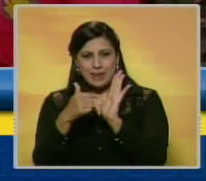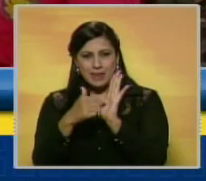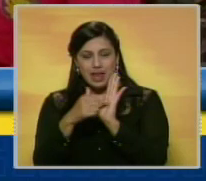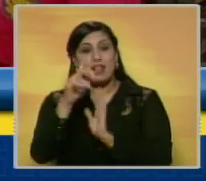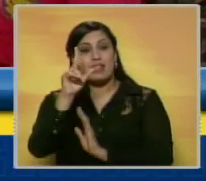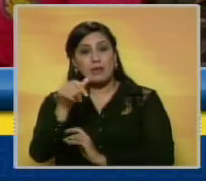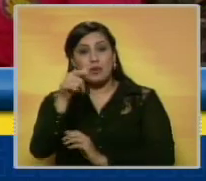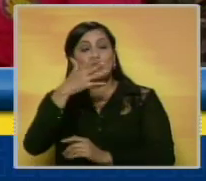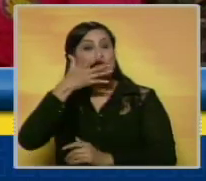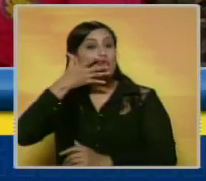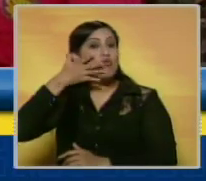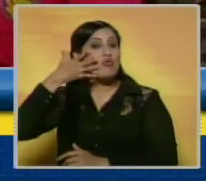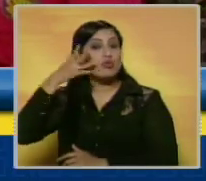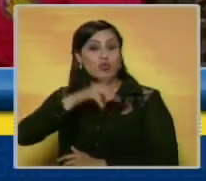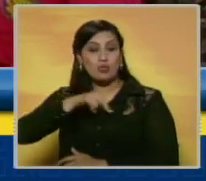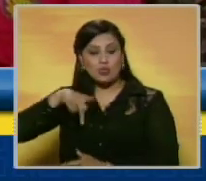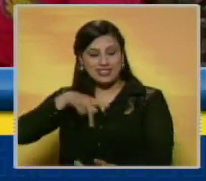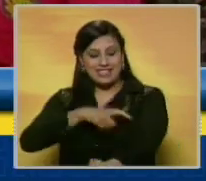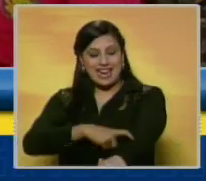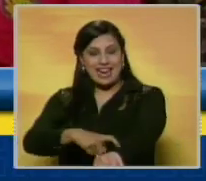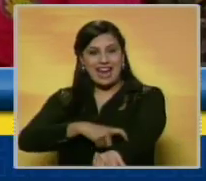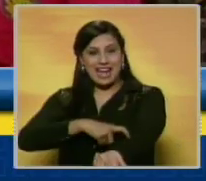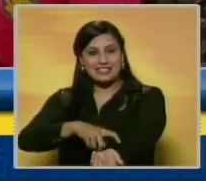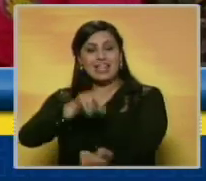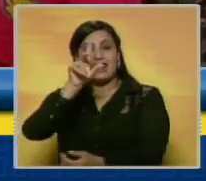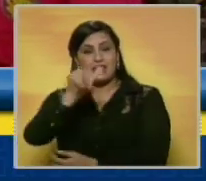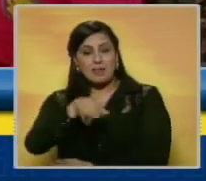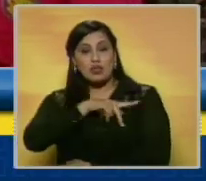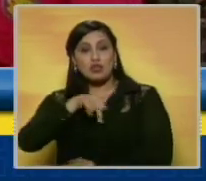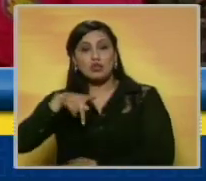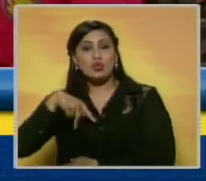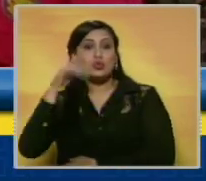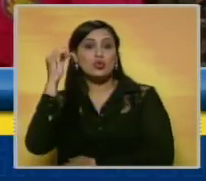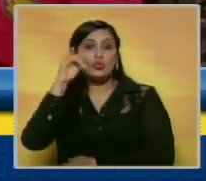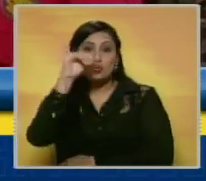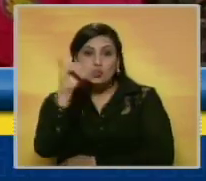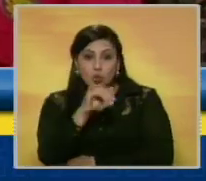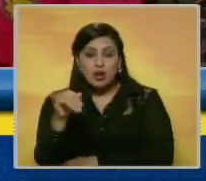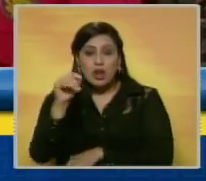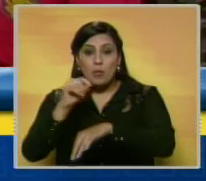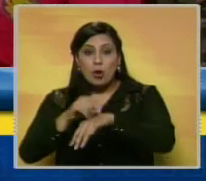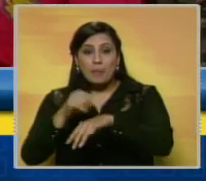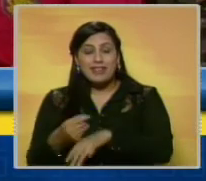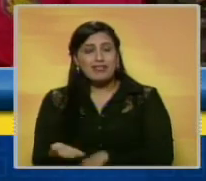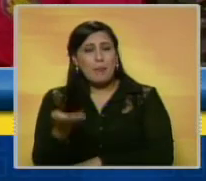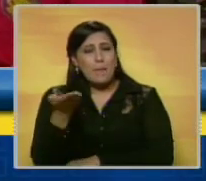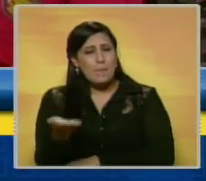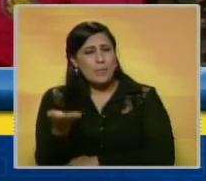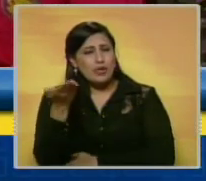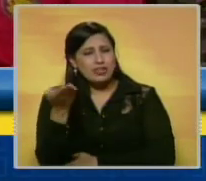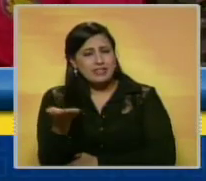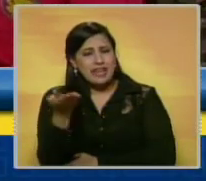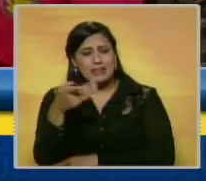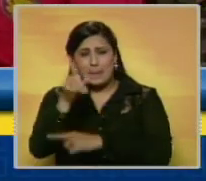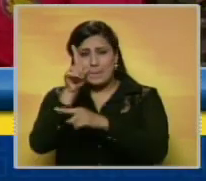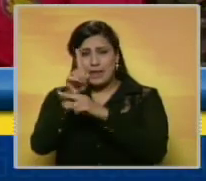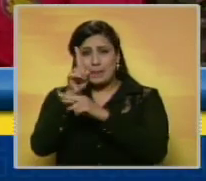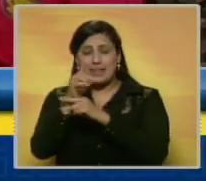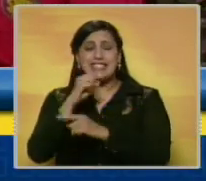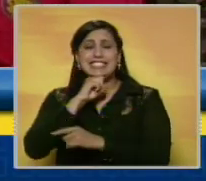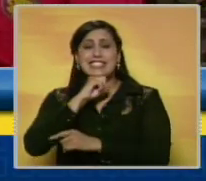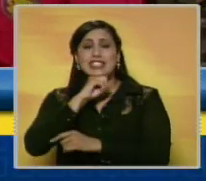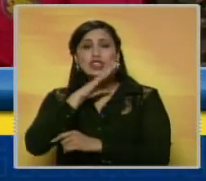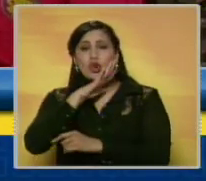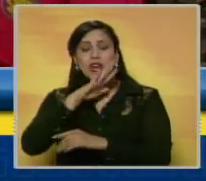Escritura. Tú eres el orgullo de nuestra raza. Para nosotros, rosulianos, es un momento importantísimo. Primero en la historia